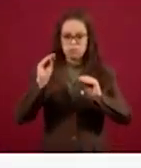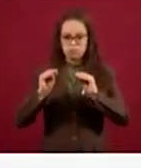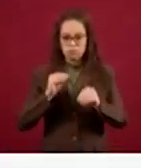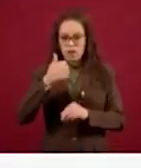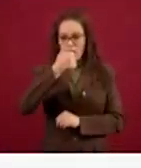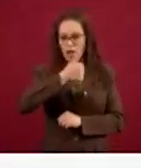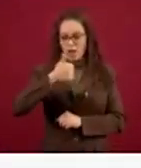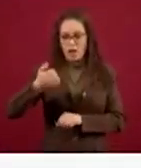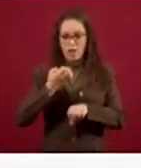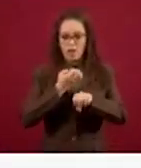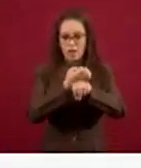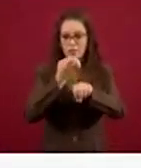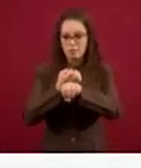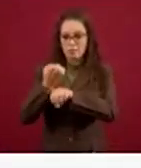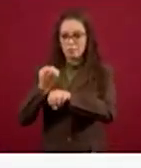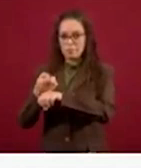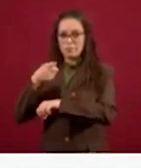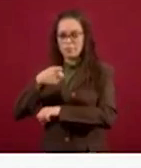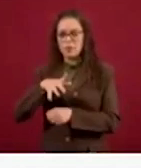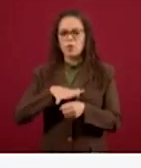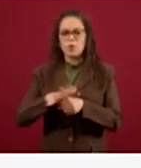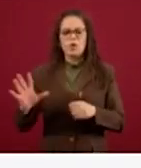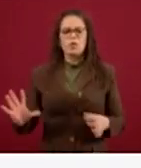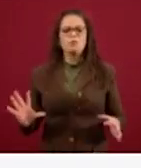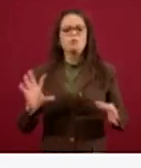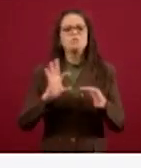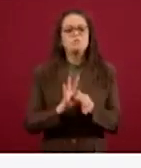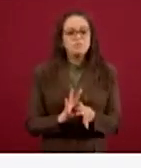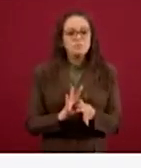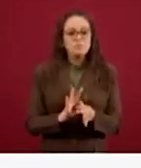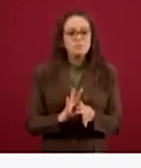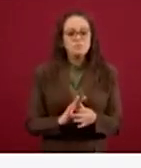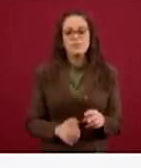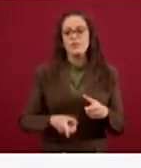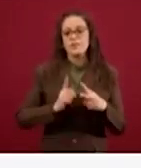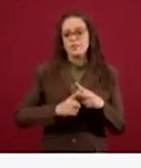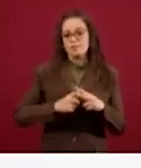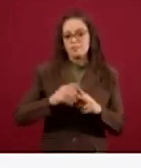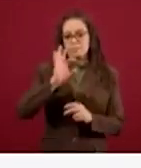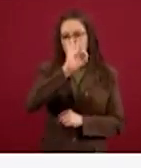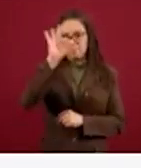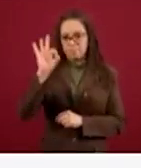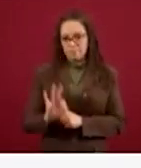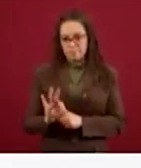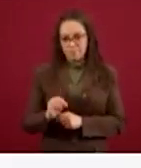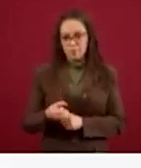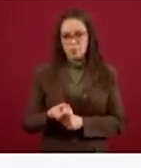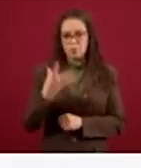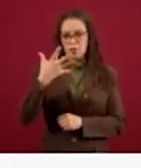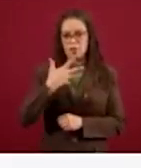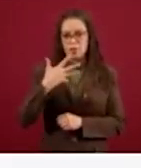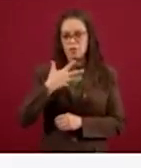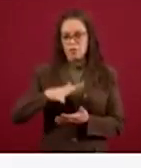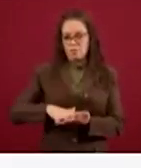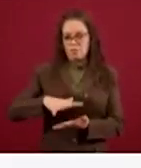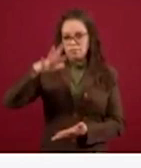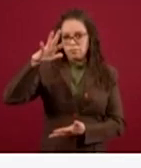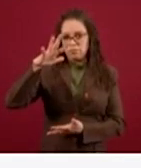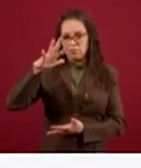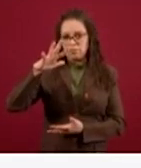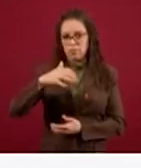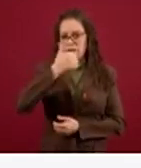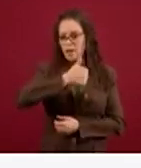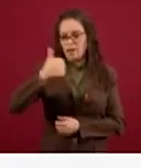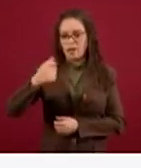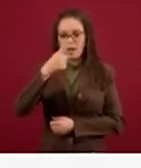entidades federativas está en relación precisamente a la tasa de incidencia acumulada por 100 mil habitantes. Entonces,